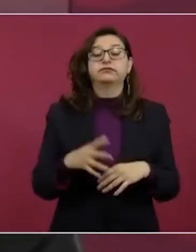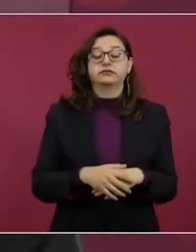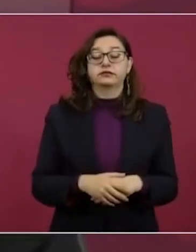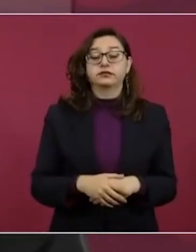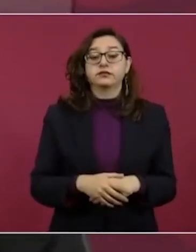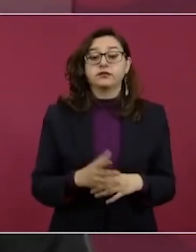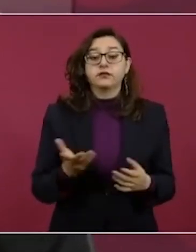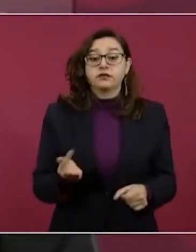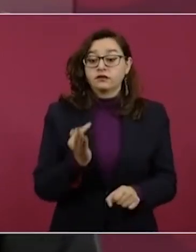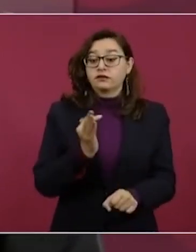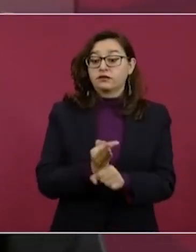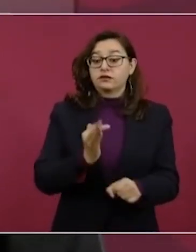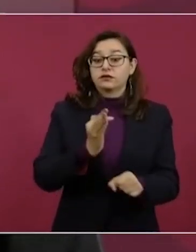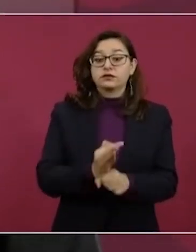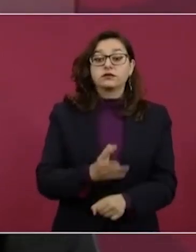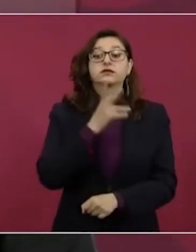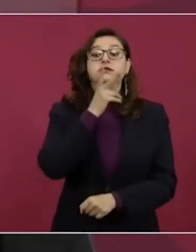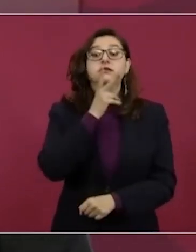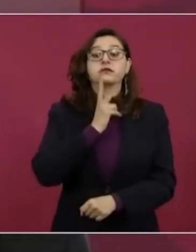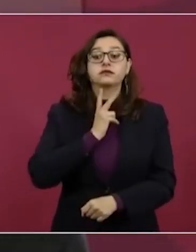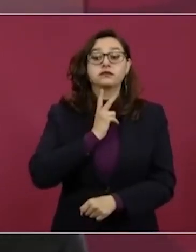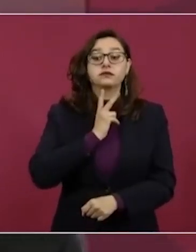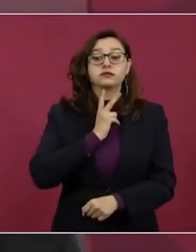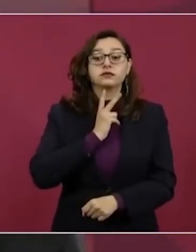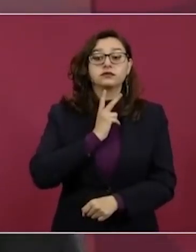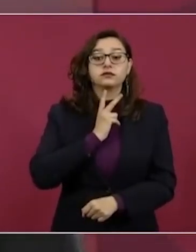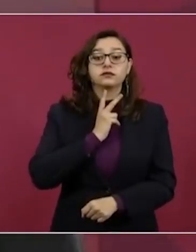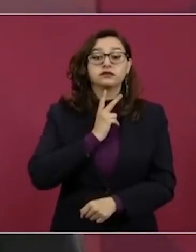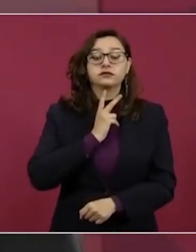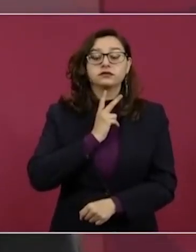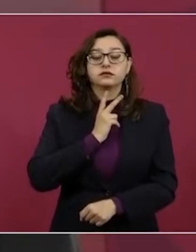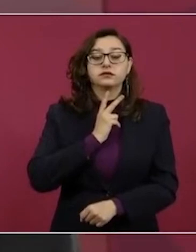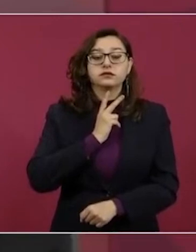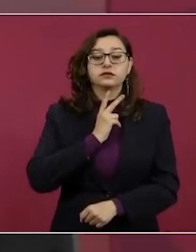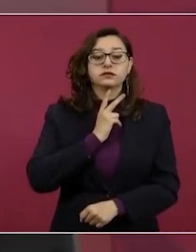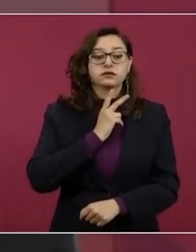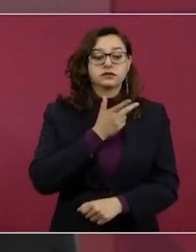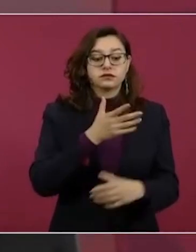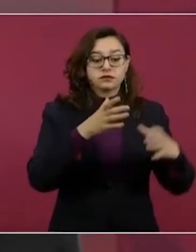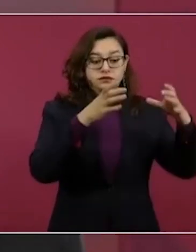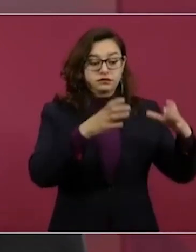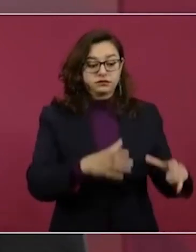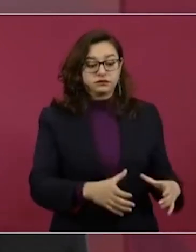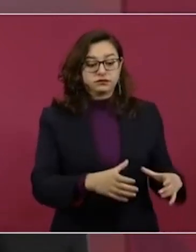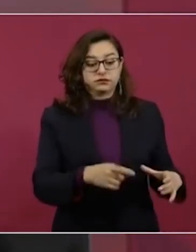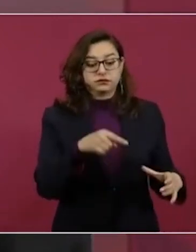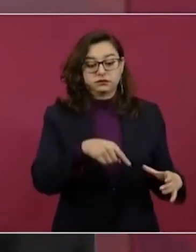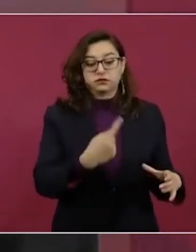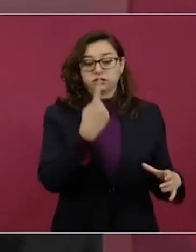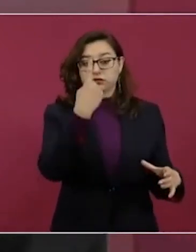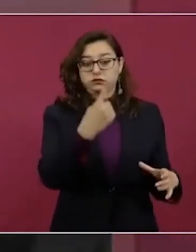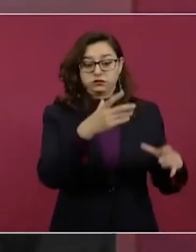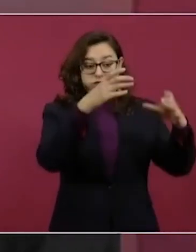está en 115 dólares por barril,